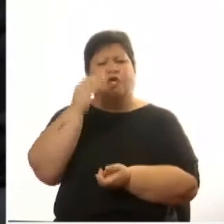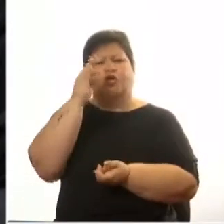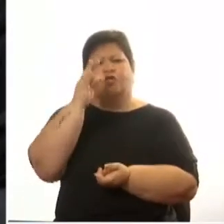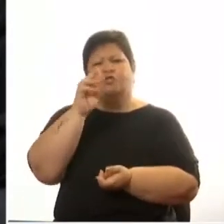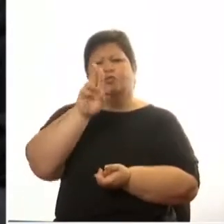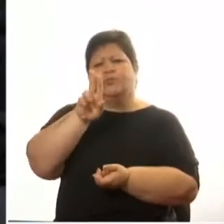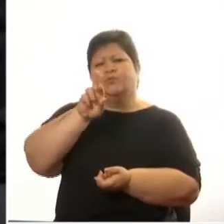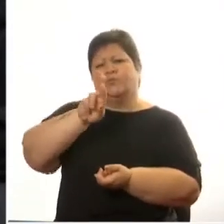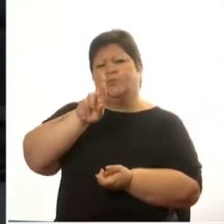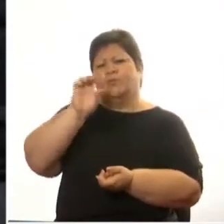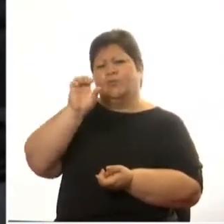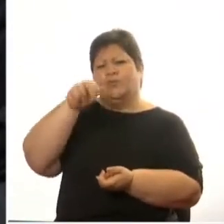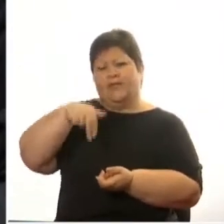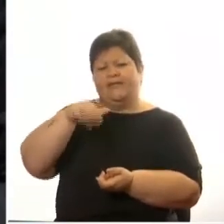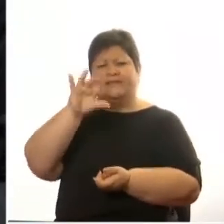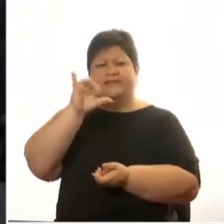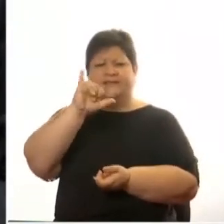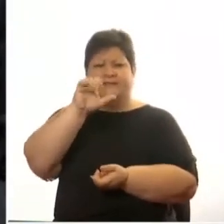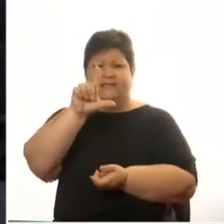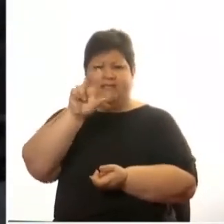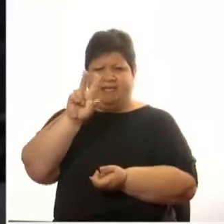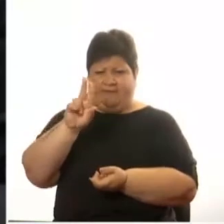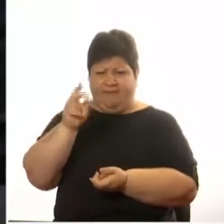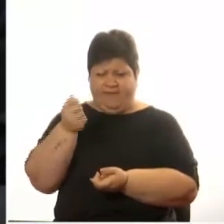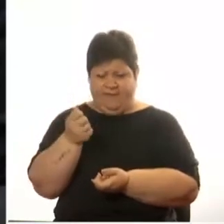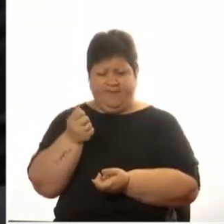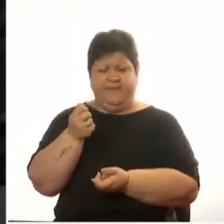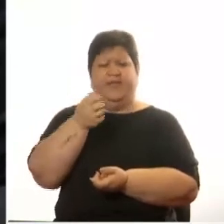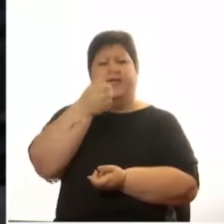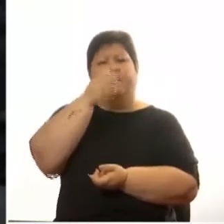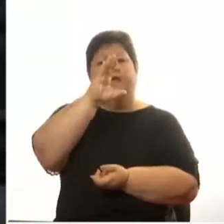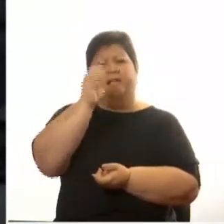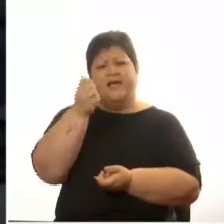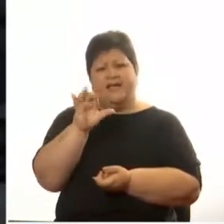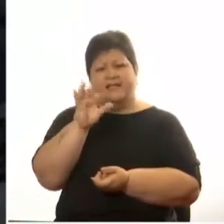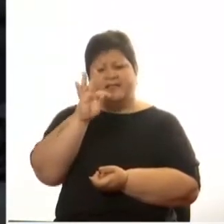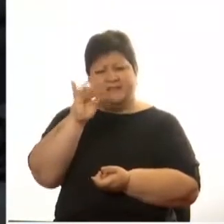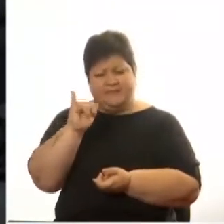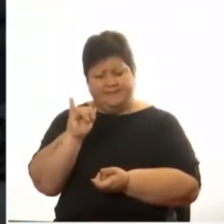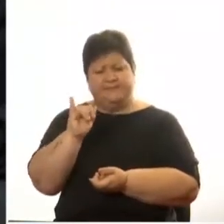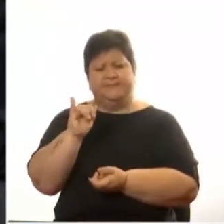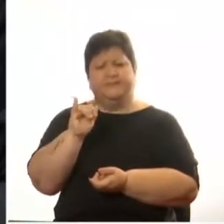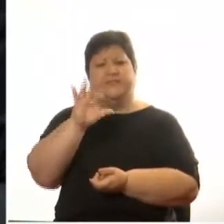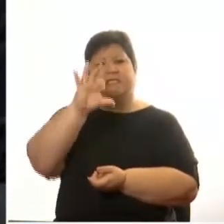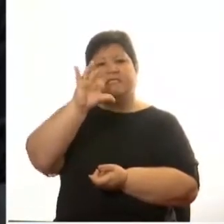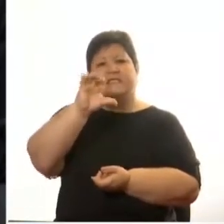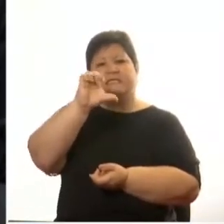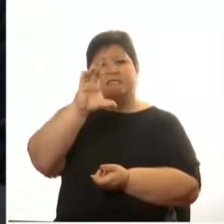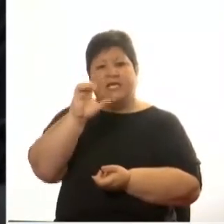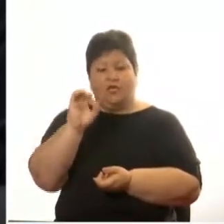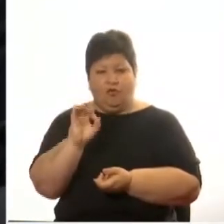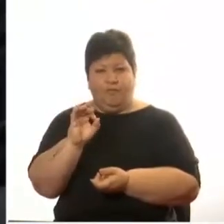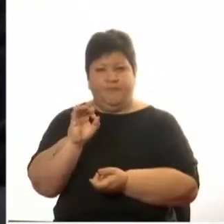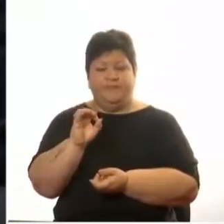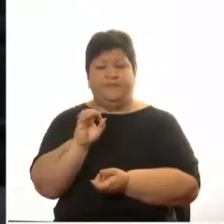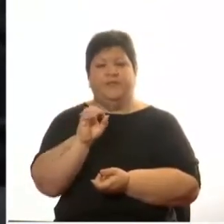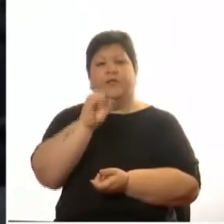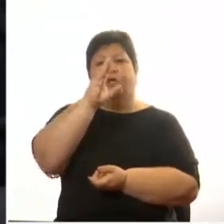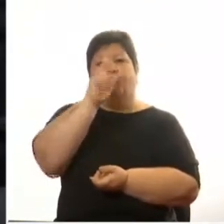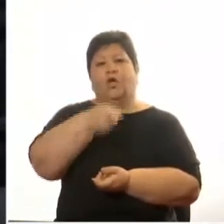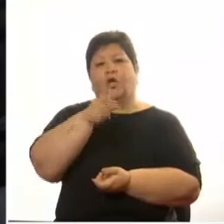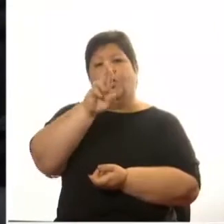Nini Silva Carlos Abates Casti Oscar Seco Yauri Grompone Justino Jiménez de la derecha